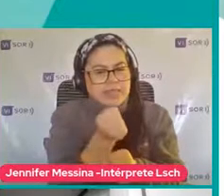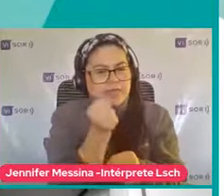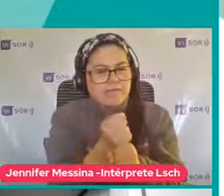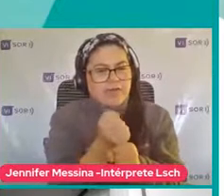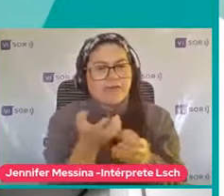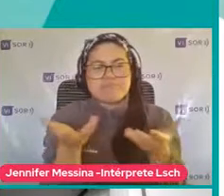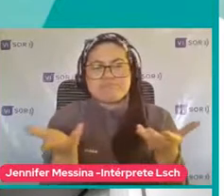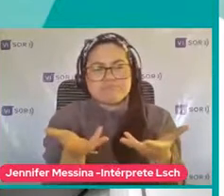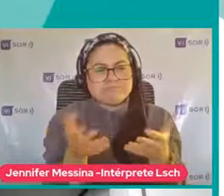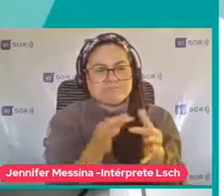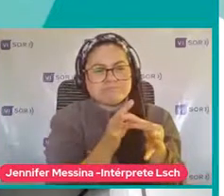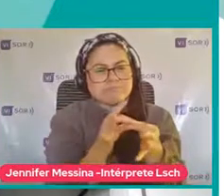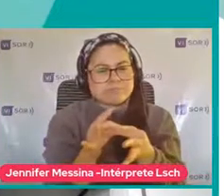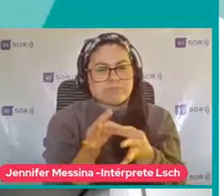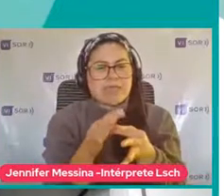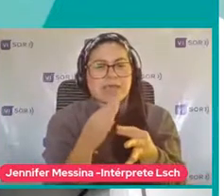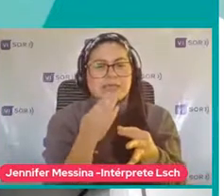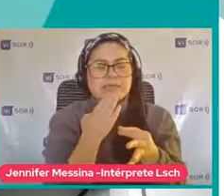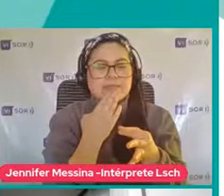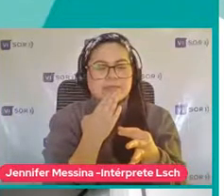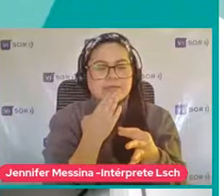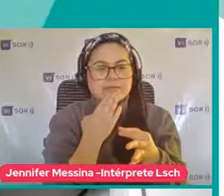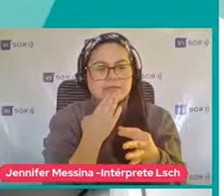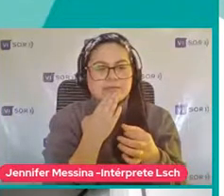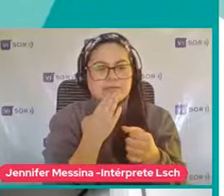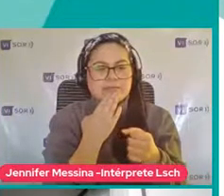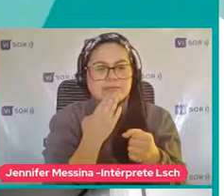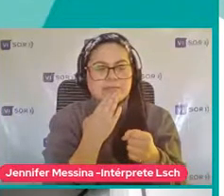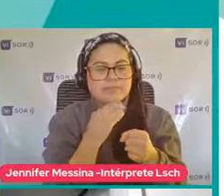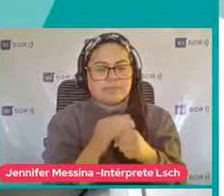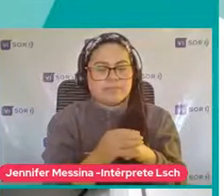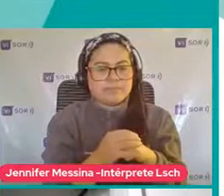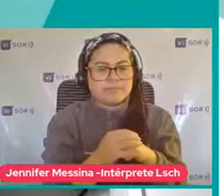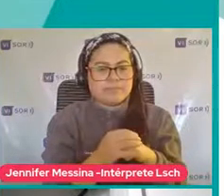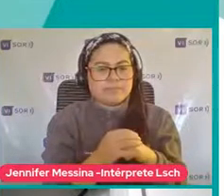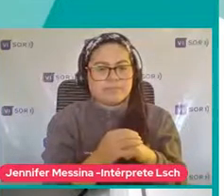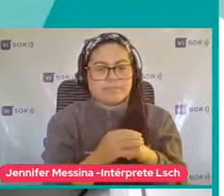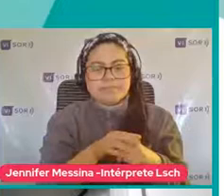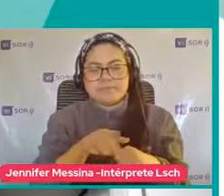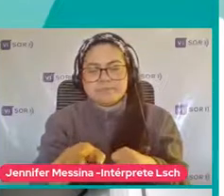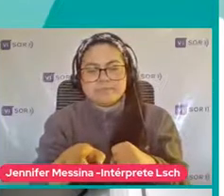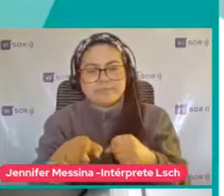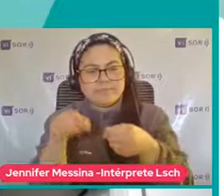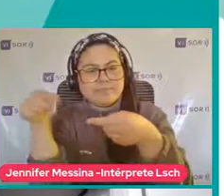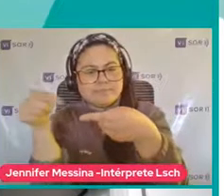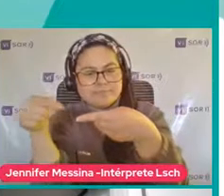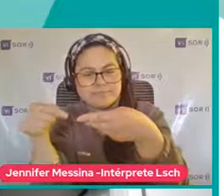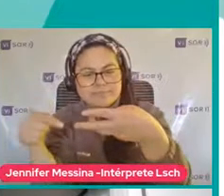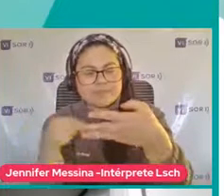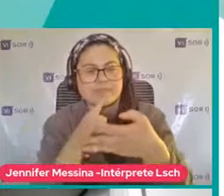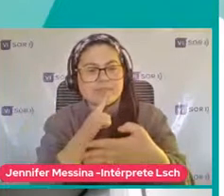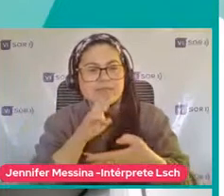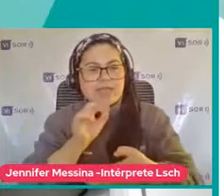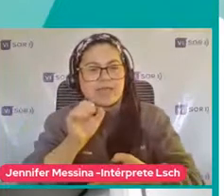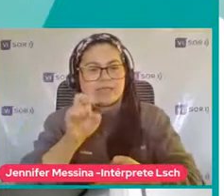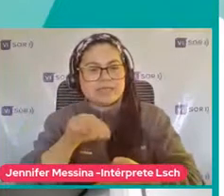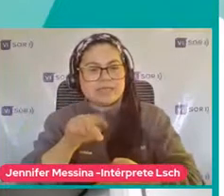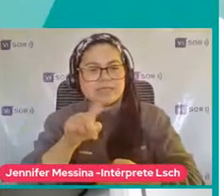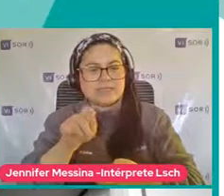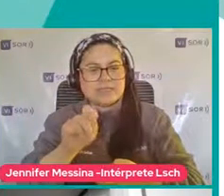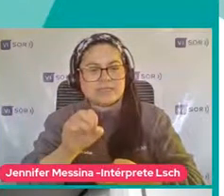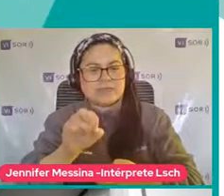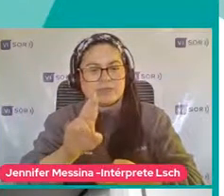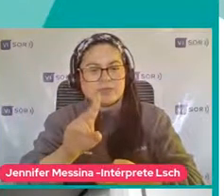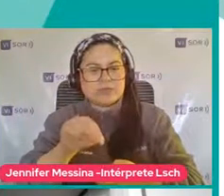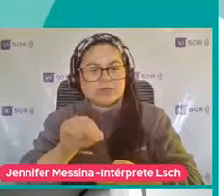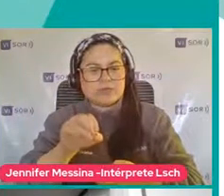Diferenciar Lo cierto De otros Trastornos Debemos Focalizarnos Principalmente Que este